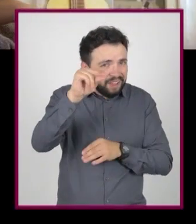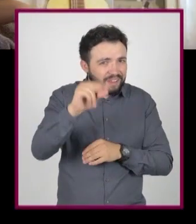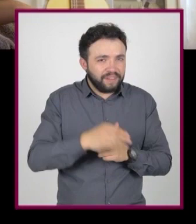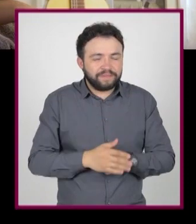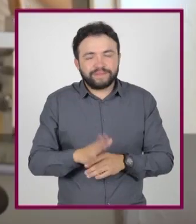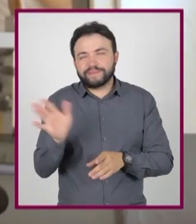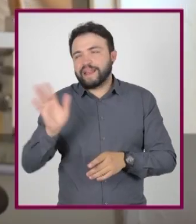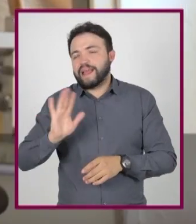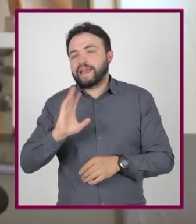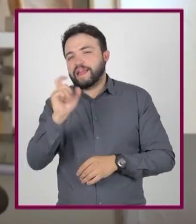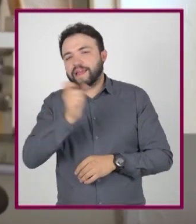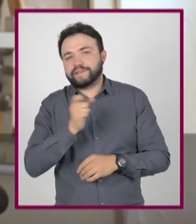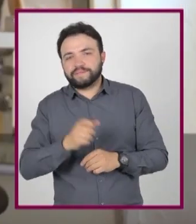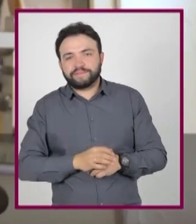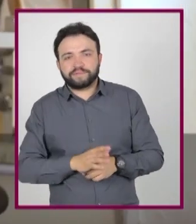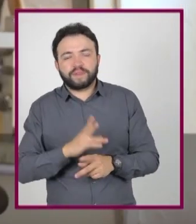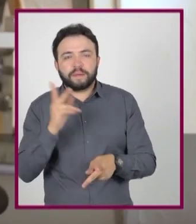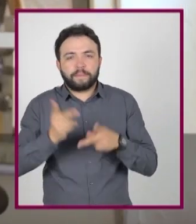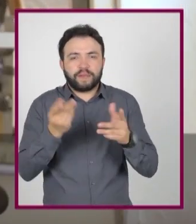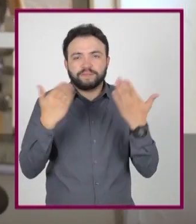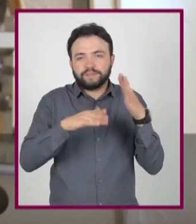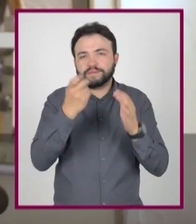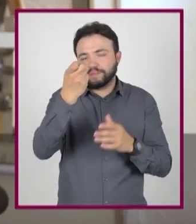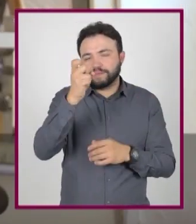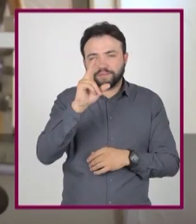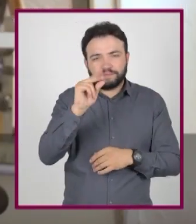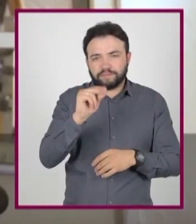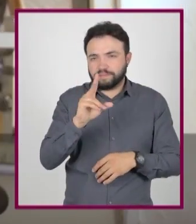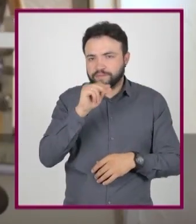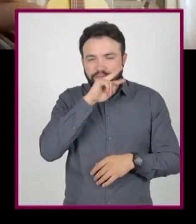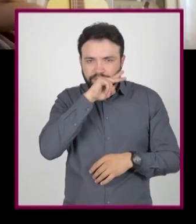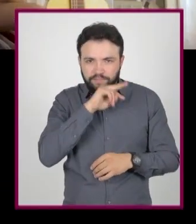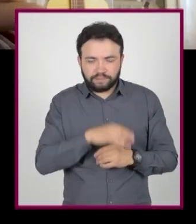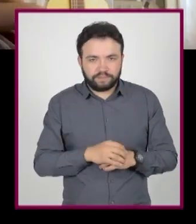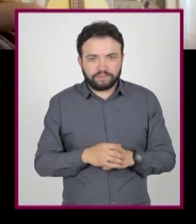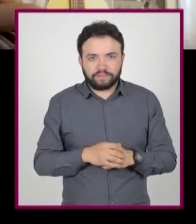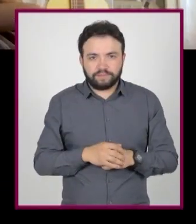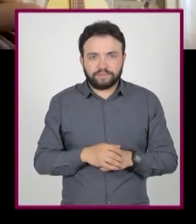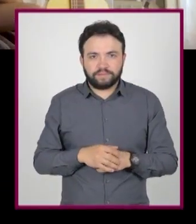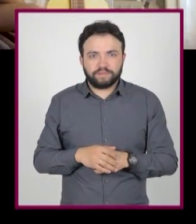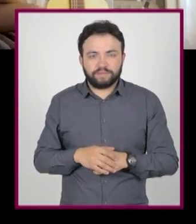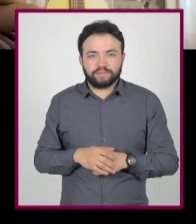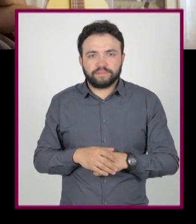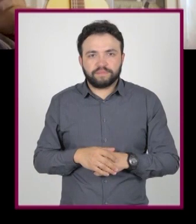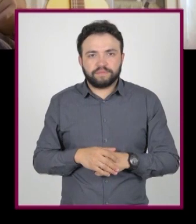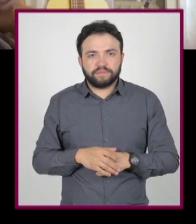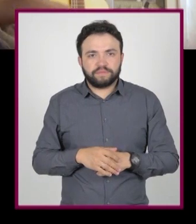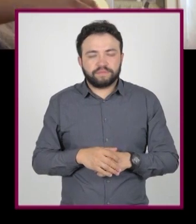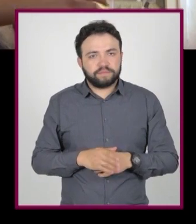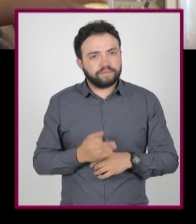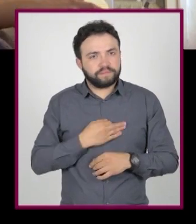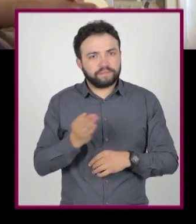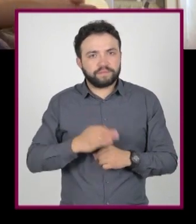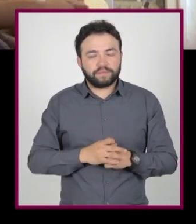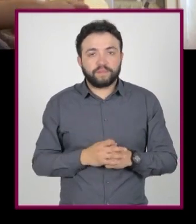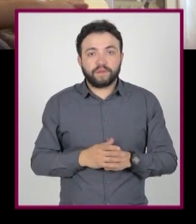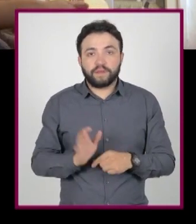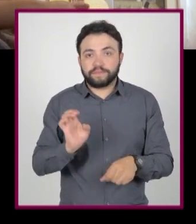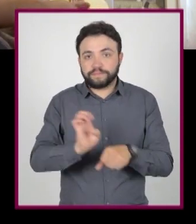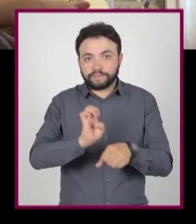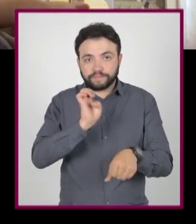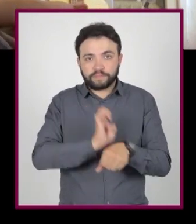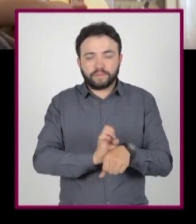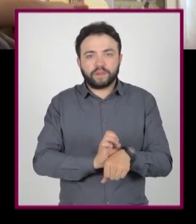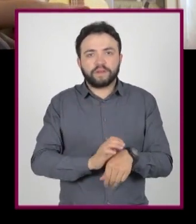que no. Bueno, ya, X. No vamos a hablar de eso. No estarás. Ah, qué bueno.